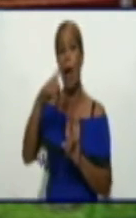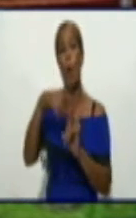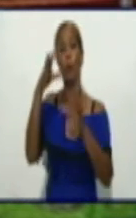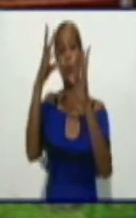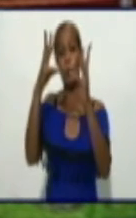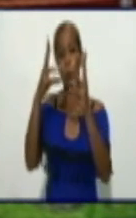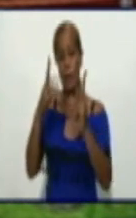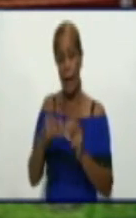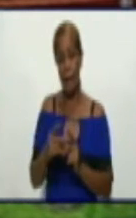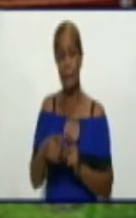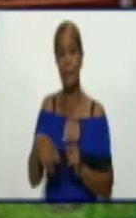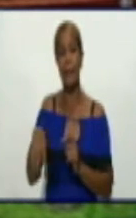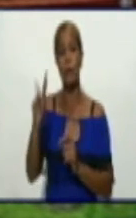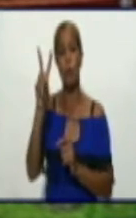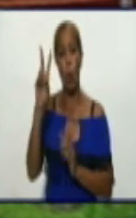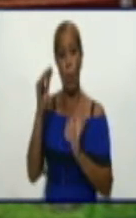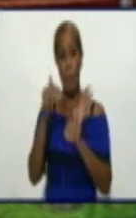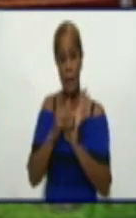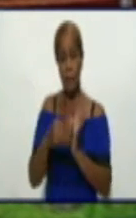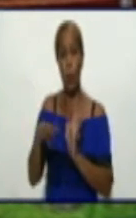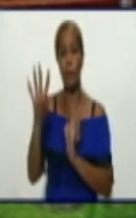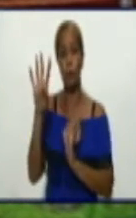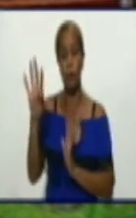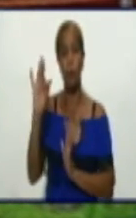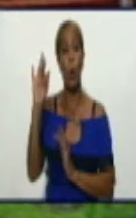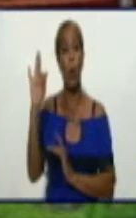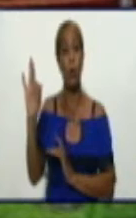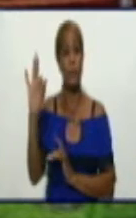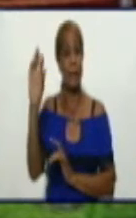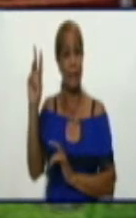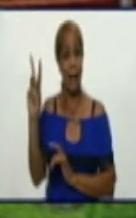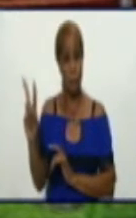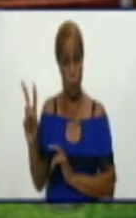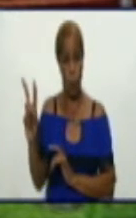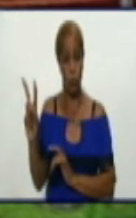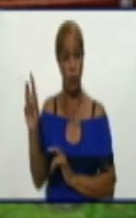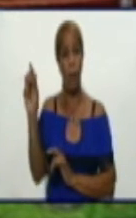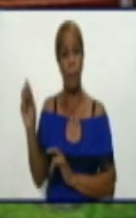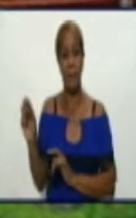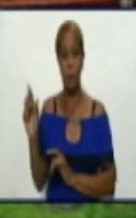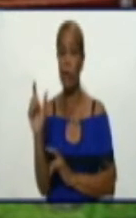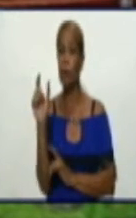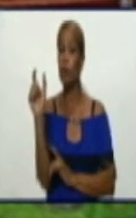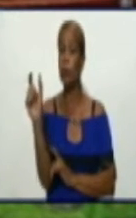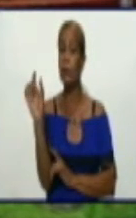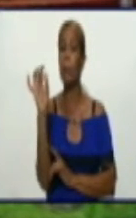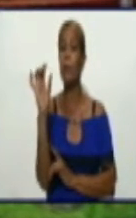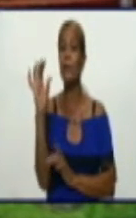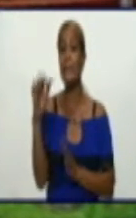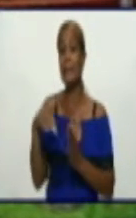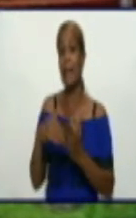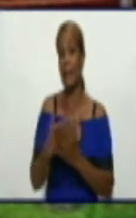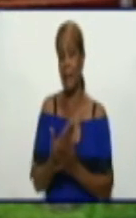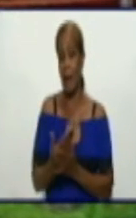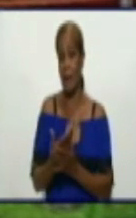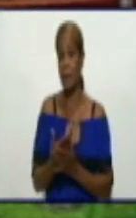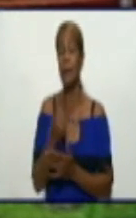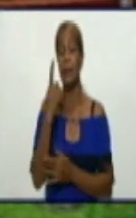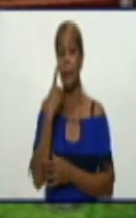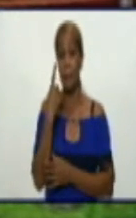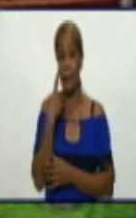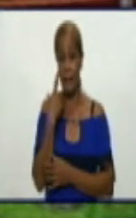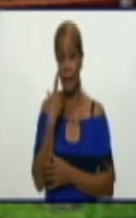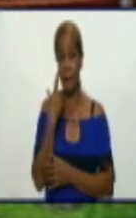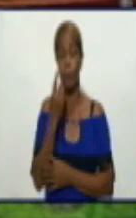.483 casos positivos se han reportado en Granma en los últimos 15 días. Y fíjense que la doctora